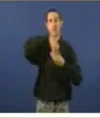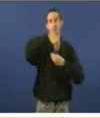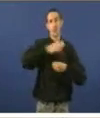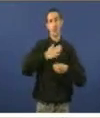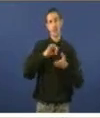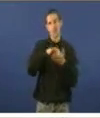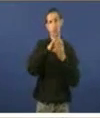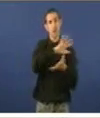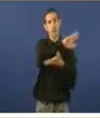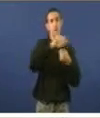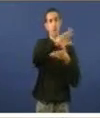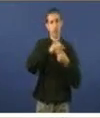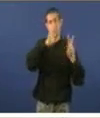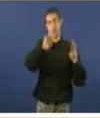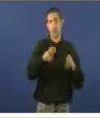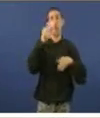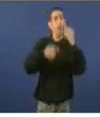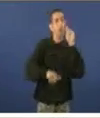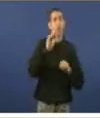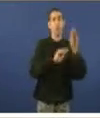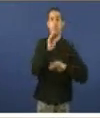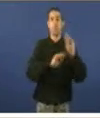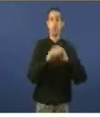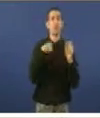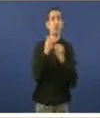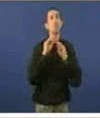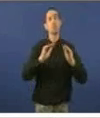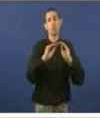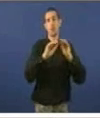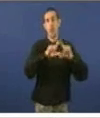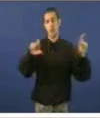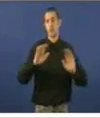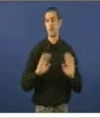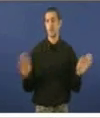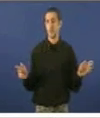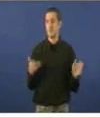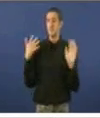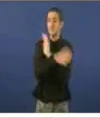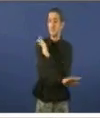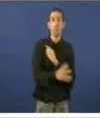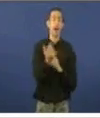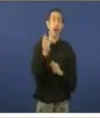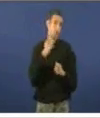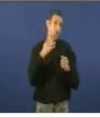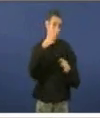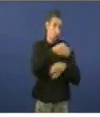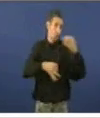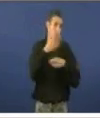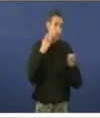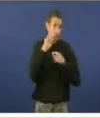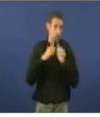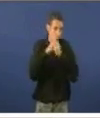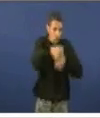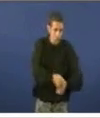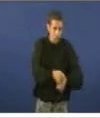informativos e para facer a organización dos traballos da casa. Sempre, por suposto, son metidos aos seus órganos de control, que en ningún caso creo que é xa